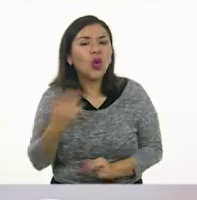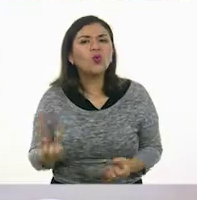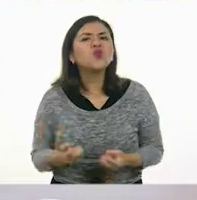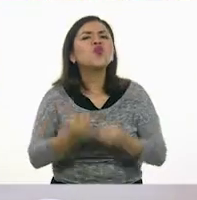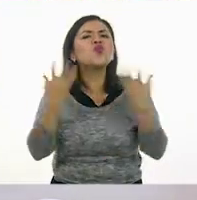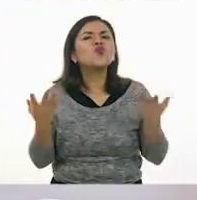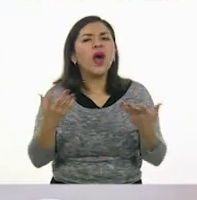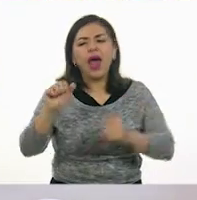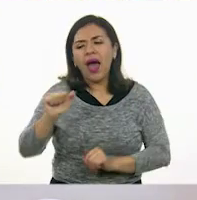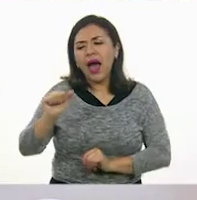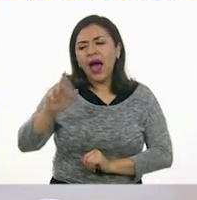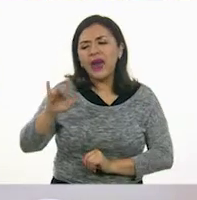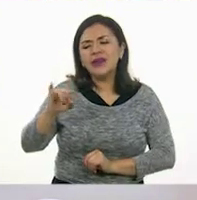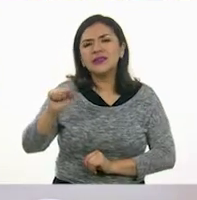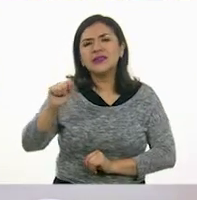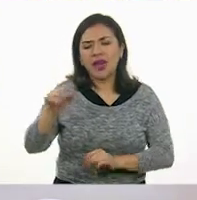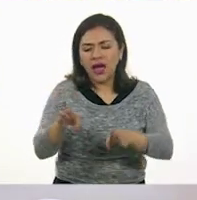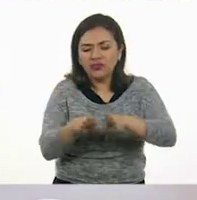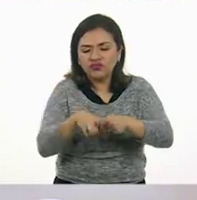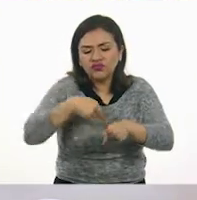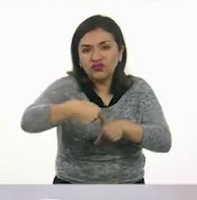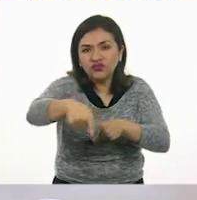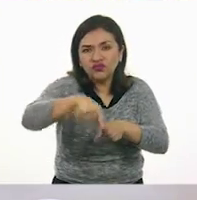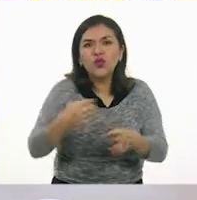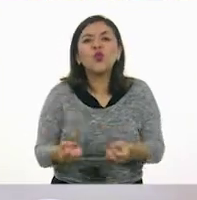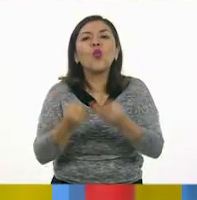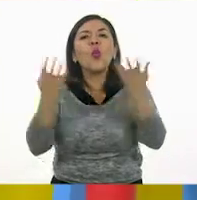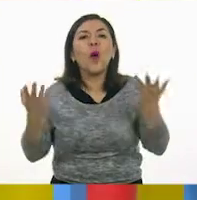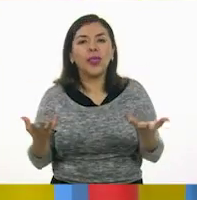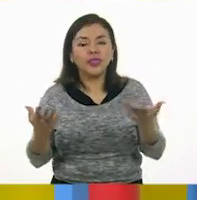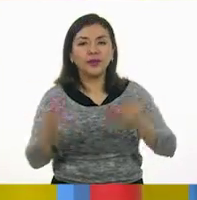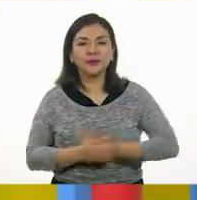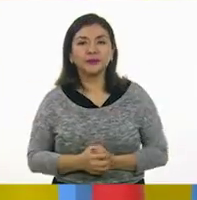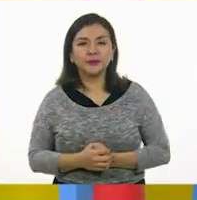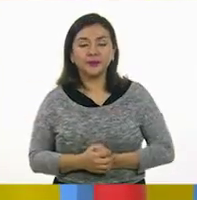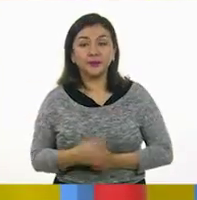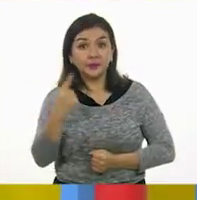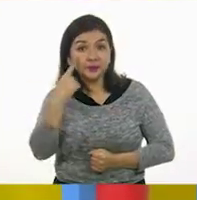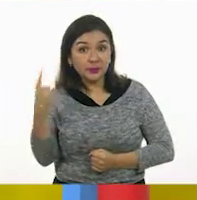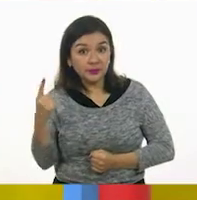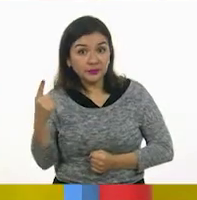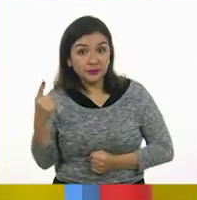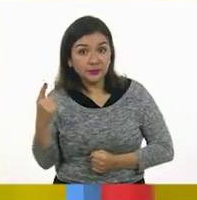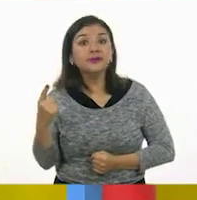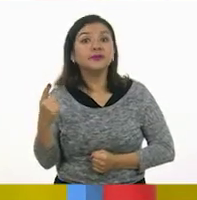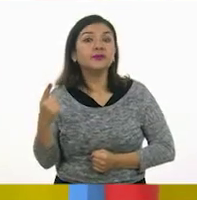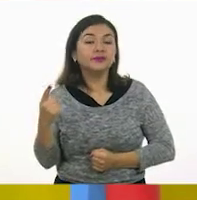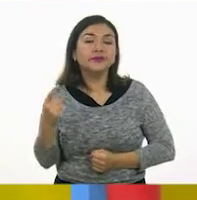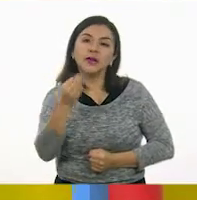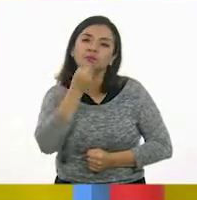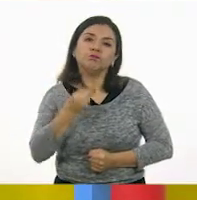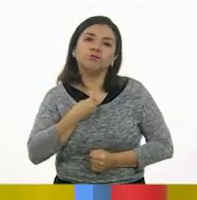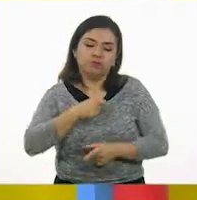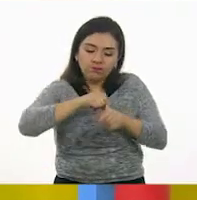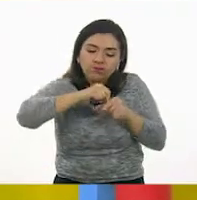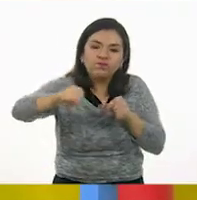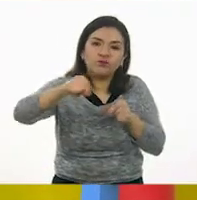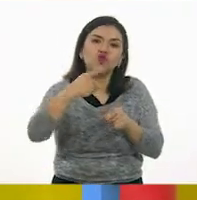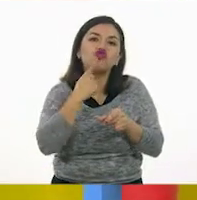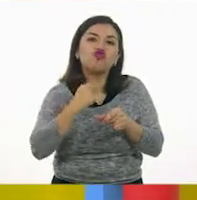número de las aristas de esta figura geométrica. Muy bien. Tiene... Y aquí sí vamos a rayar. Claro.